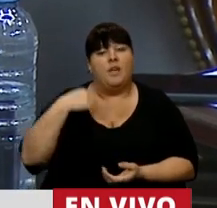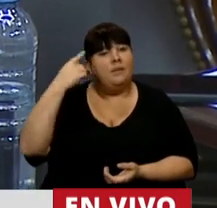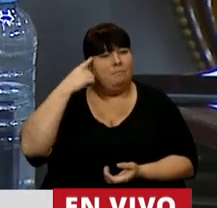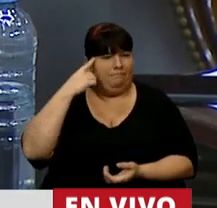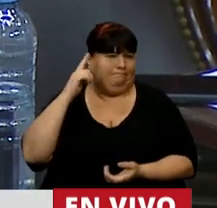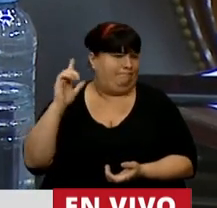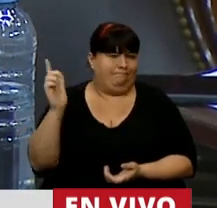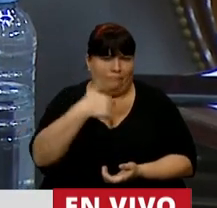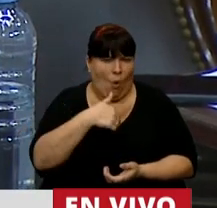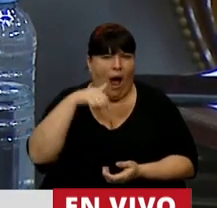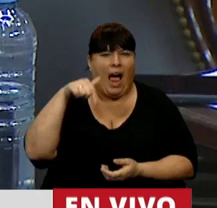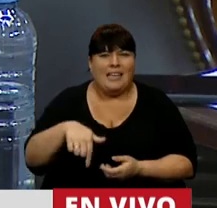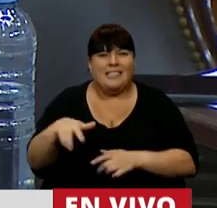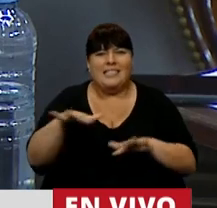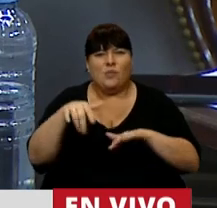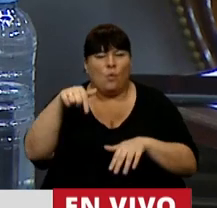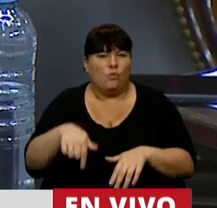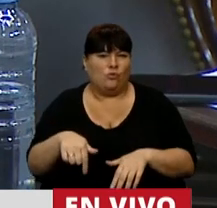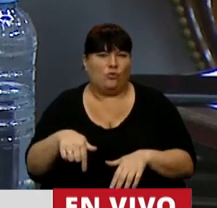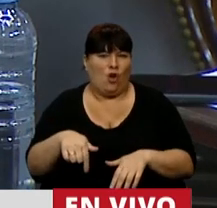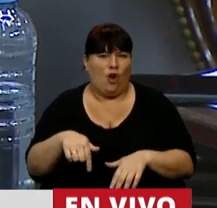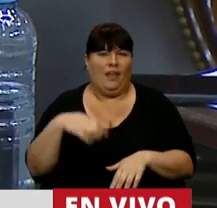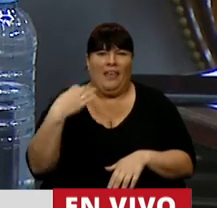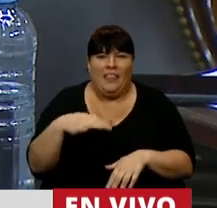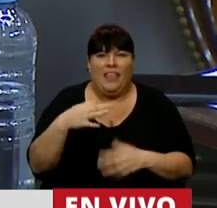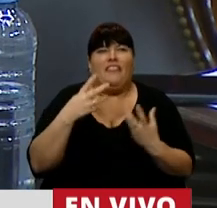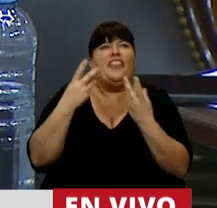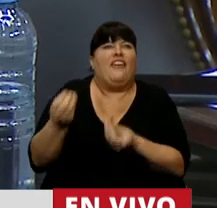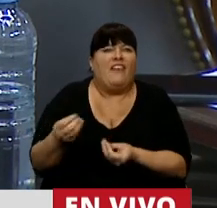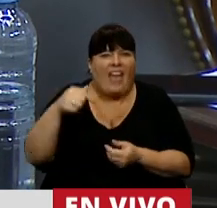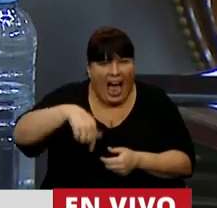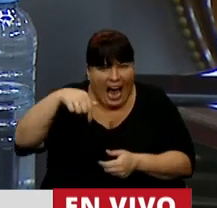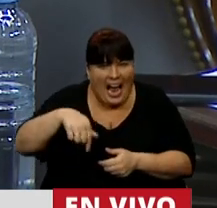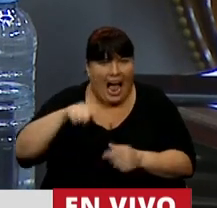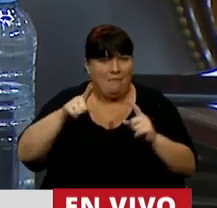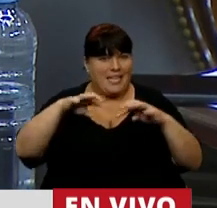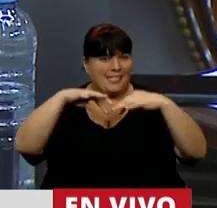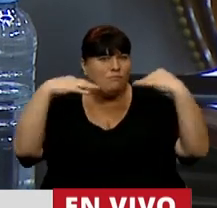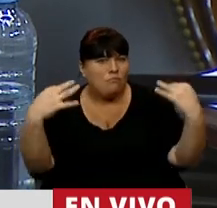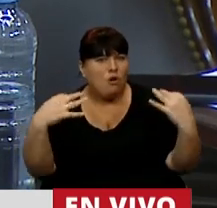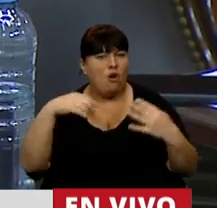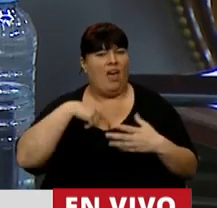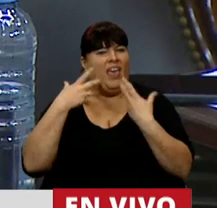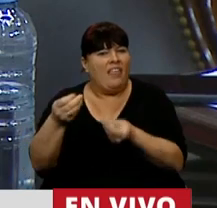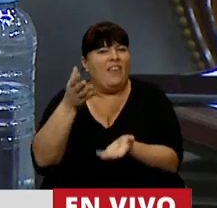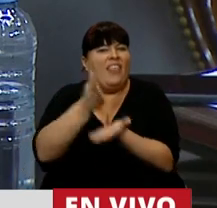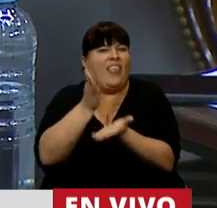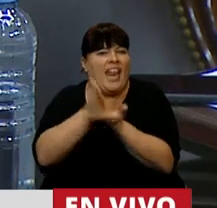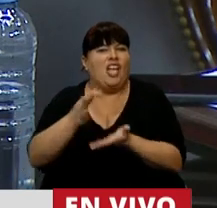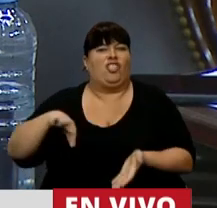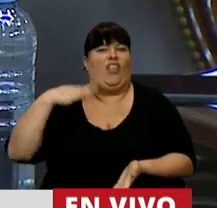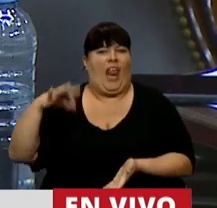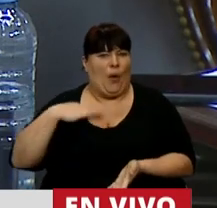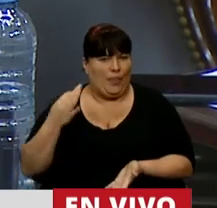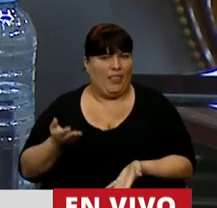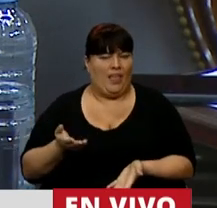parece increíble que en estas circunstancias deba defender aquí, en este recinto, el derecho a la